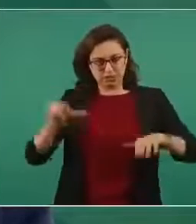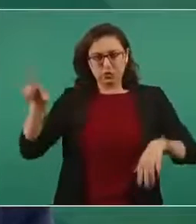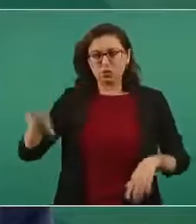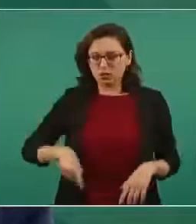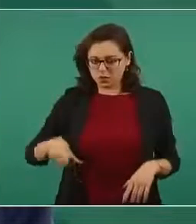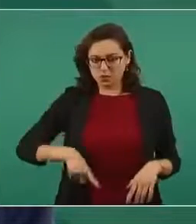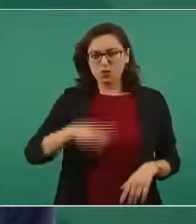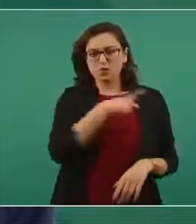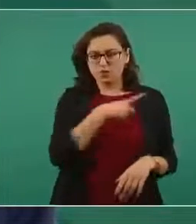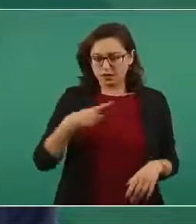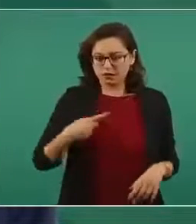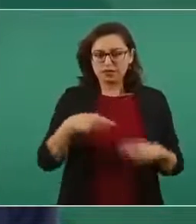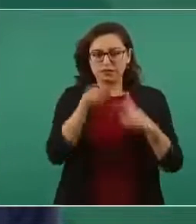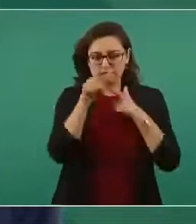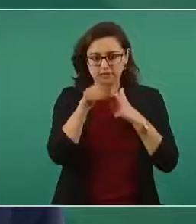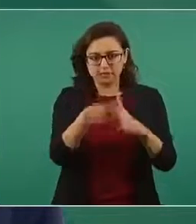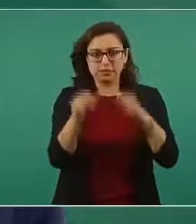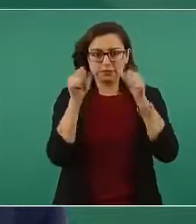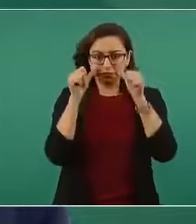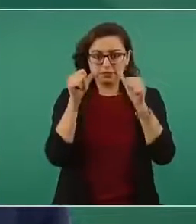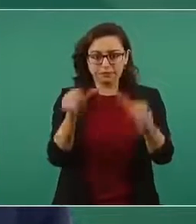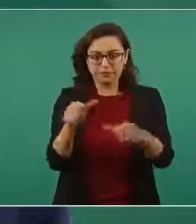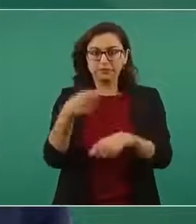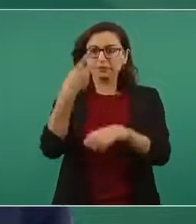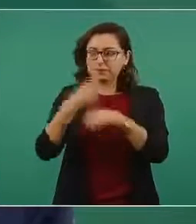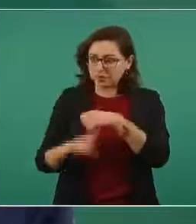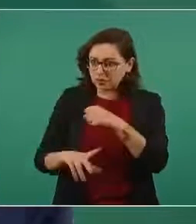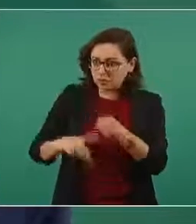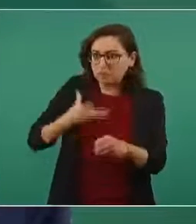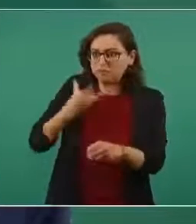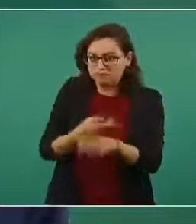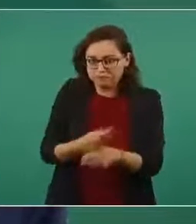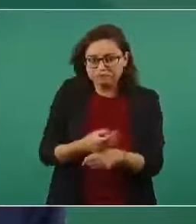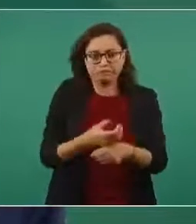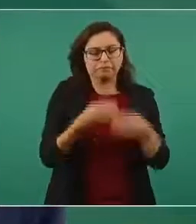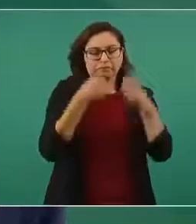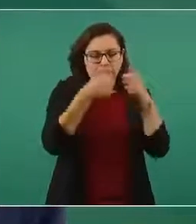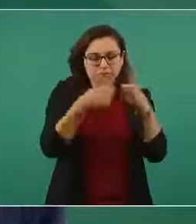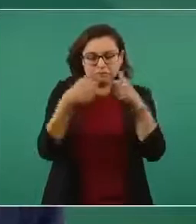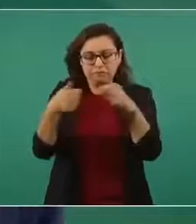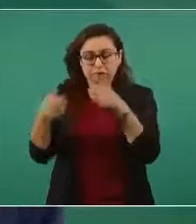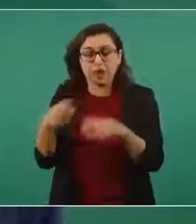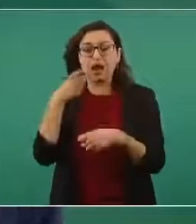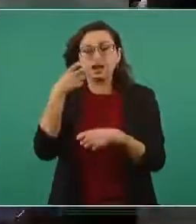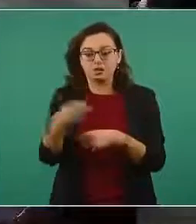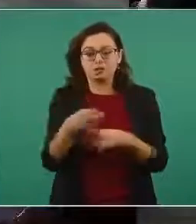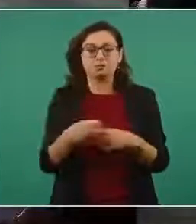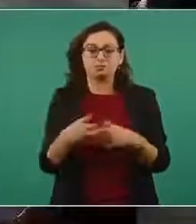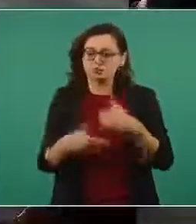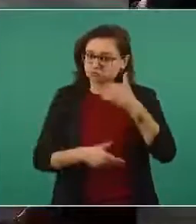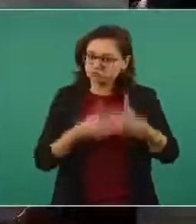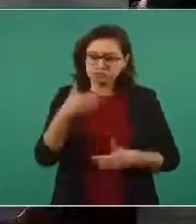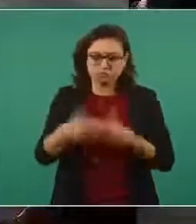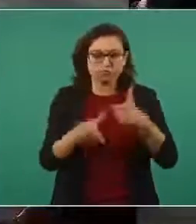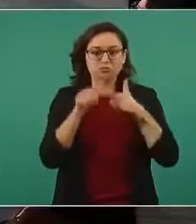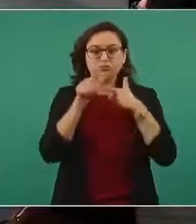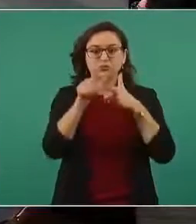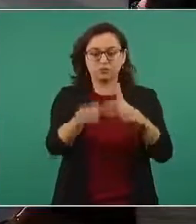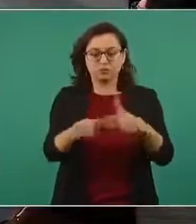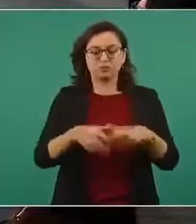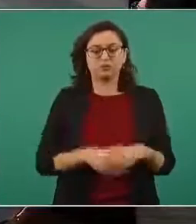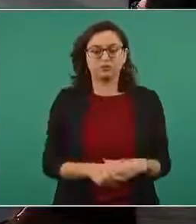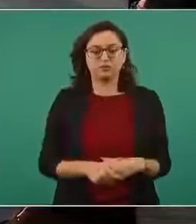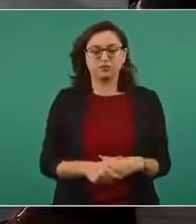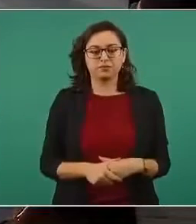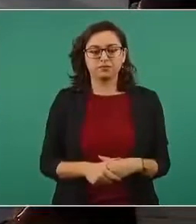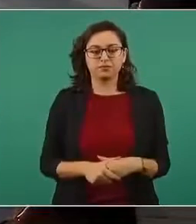la obligación de reparar los daños entonces esto que estás diciendo se va a atender se